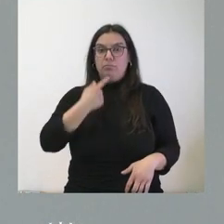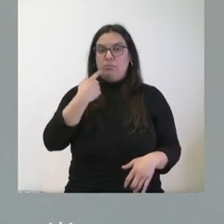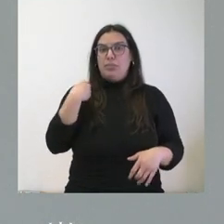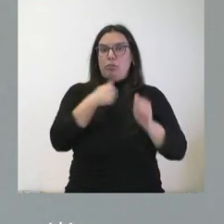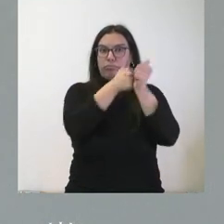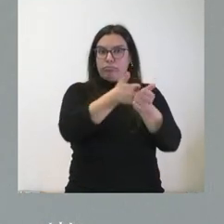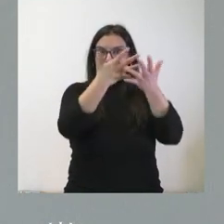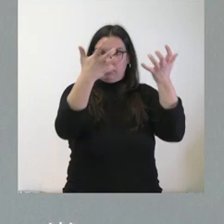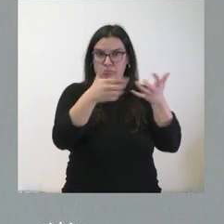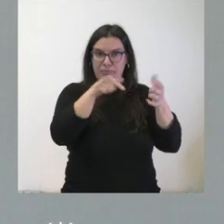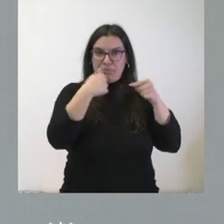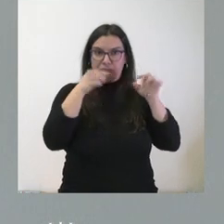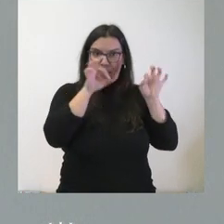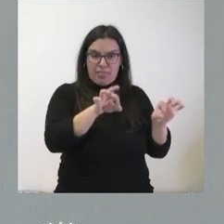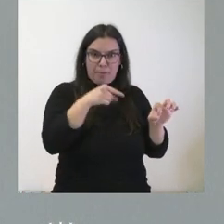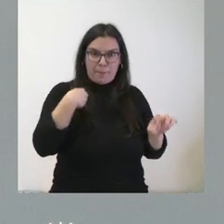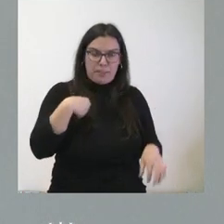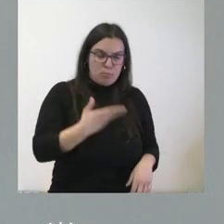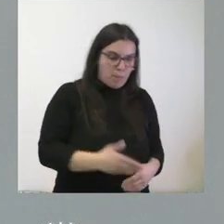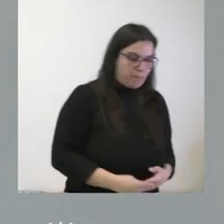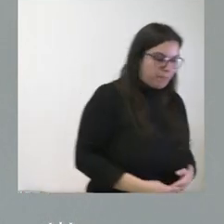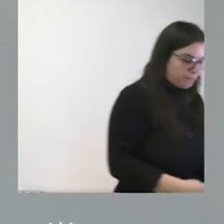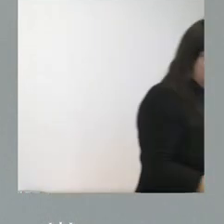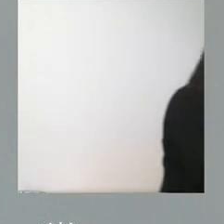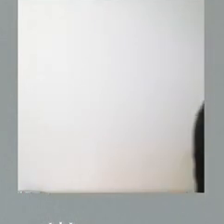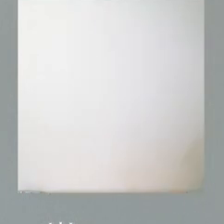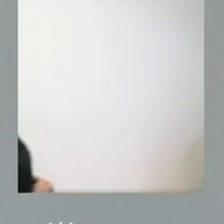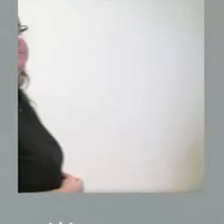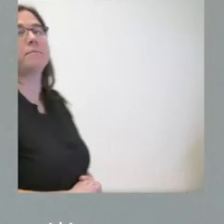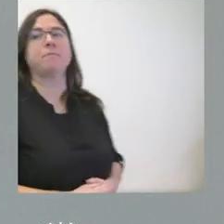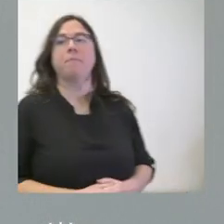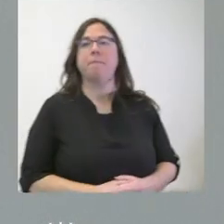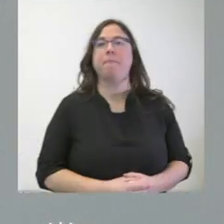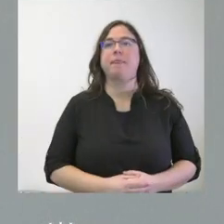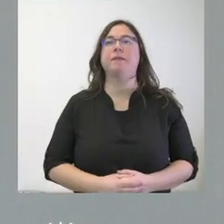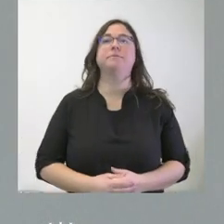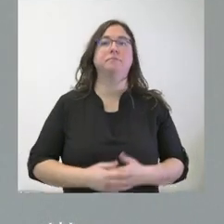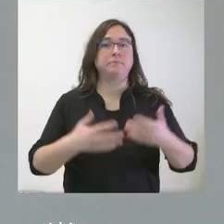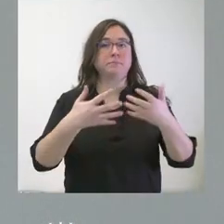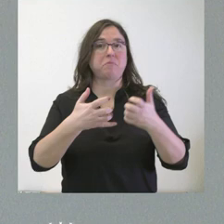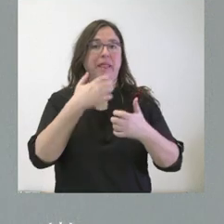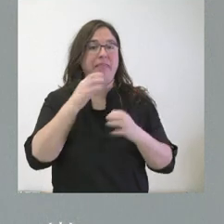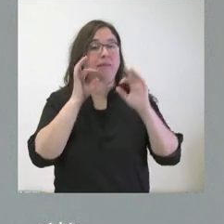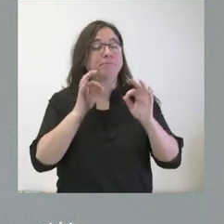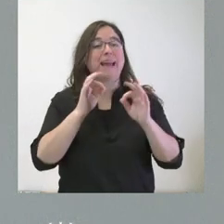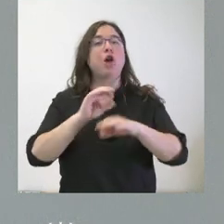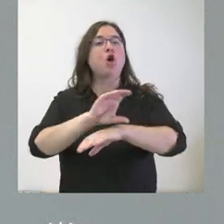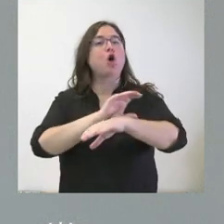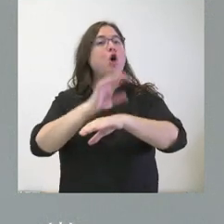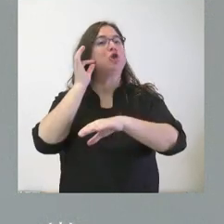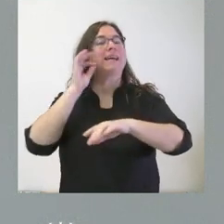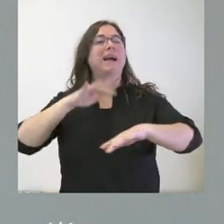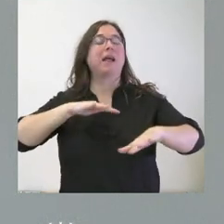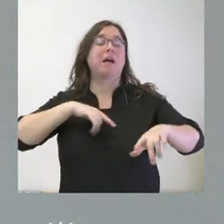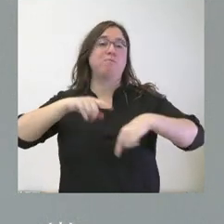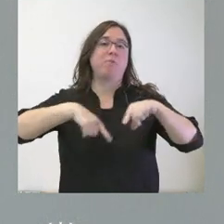lo que es el contenido de aquella nota de prensa. La consejera de Movilidad y